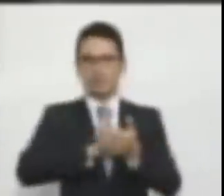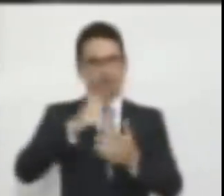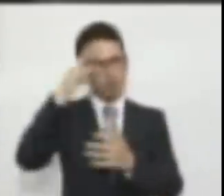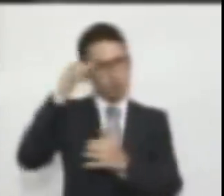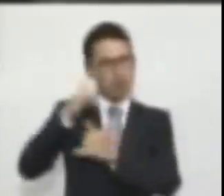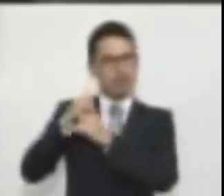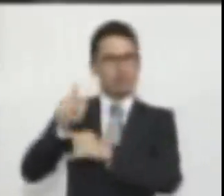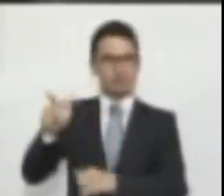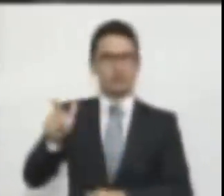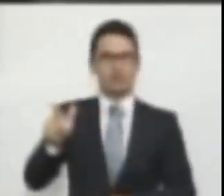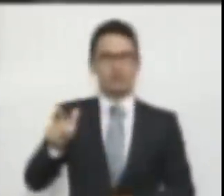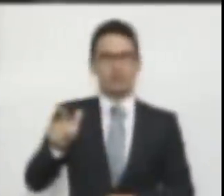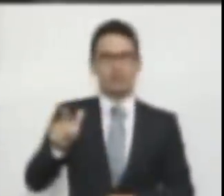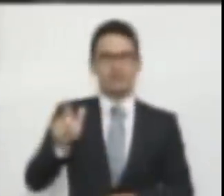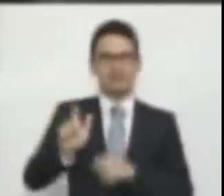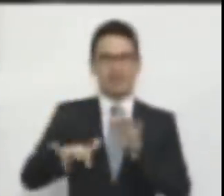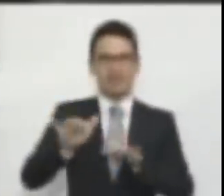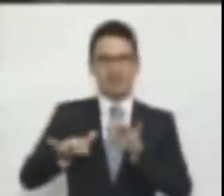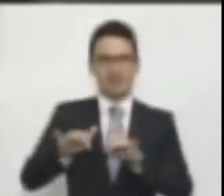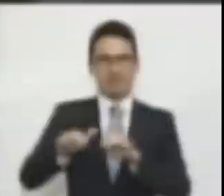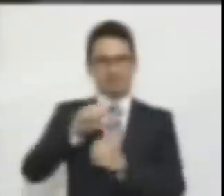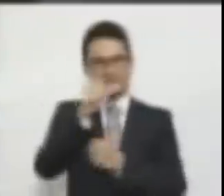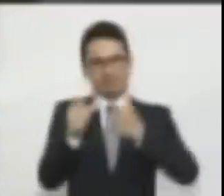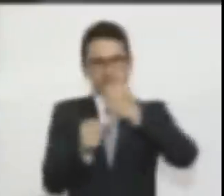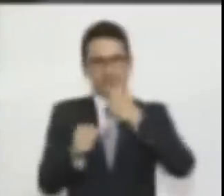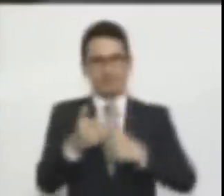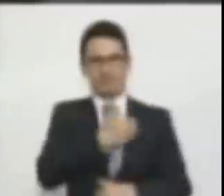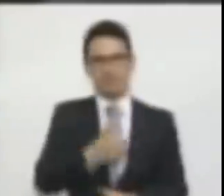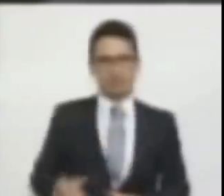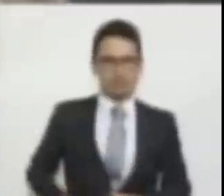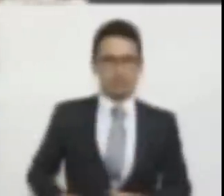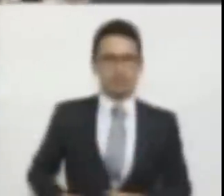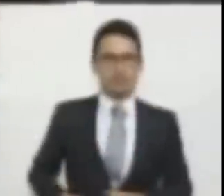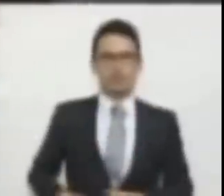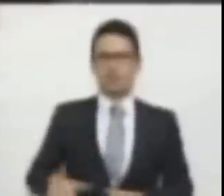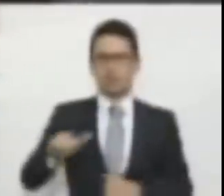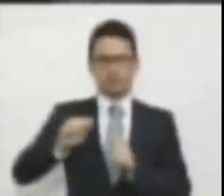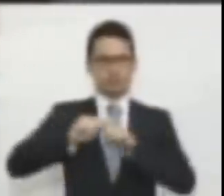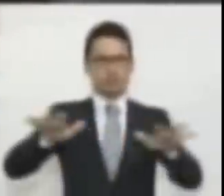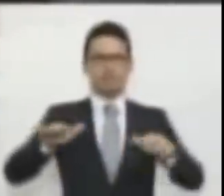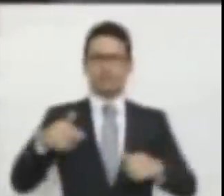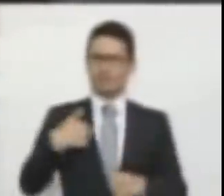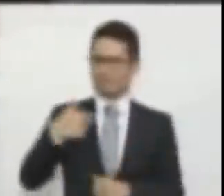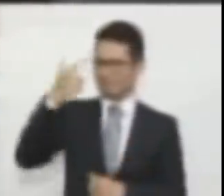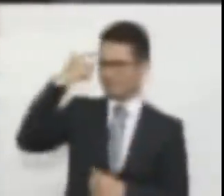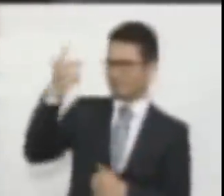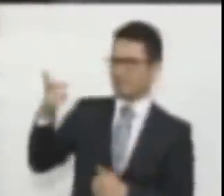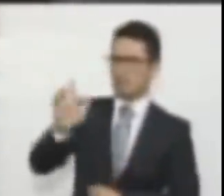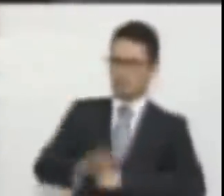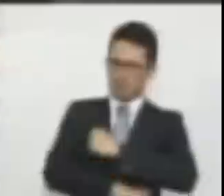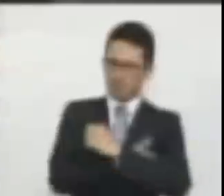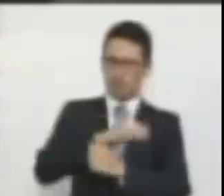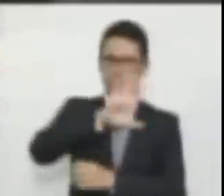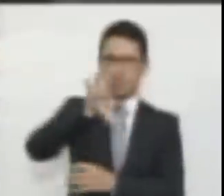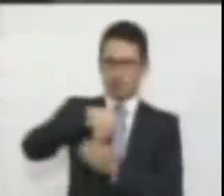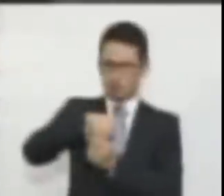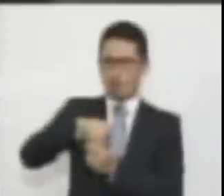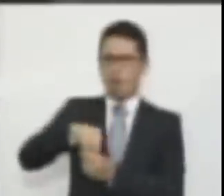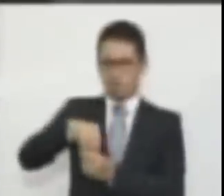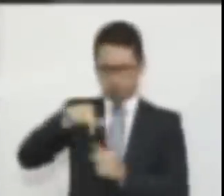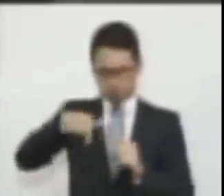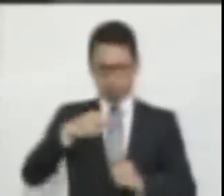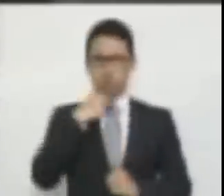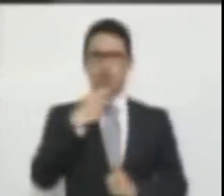presidenta o la señora secretaria del presidente. Y yo me quedé pensando, pero si este ministro tiene voz en el Senado,